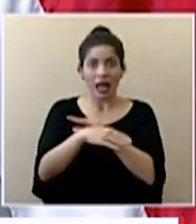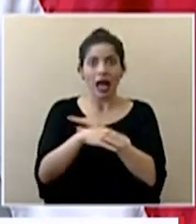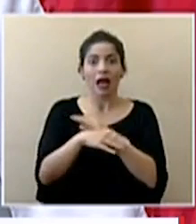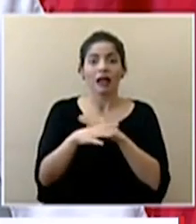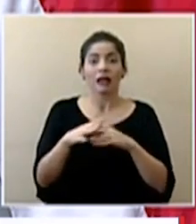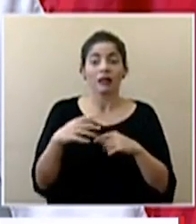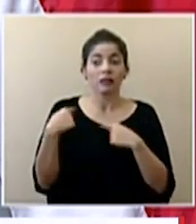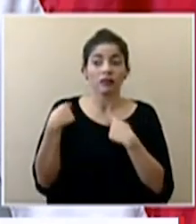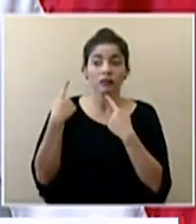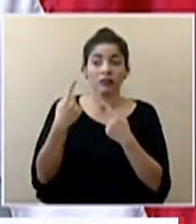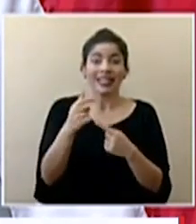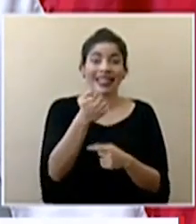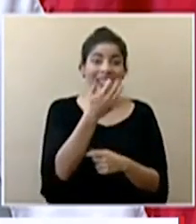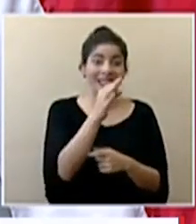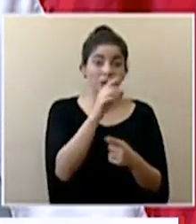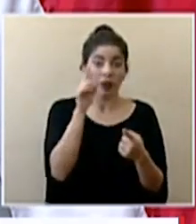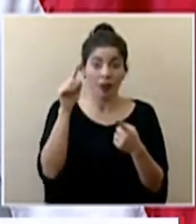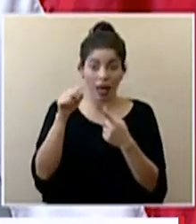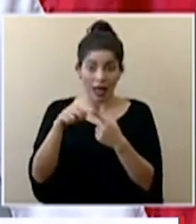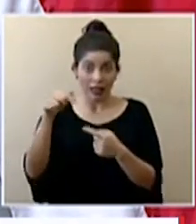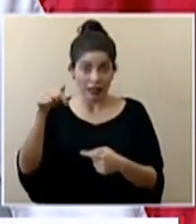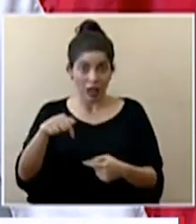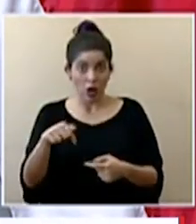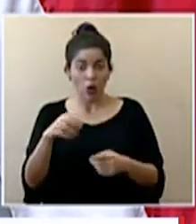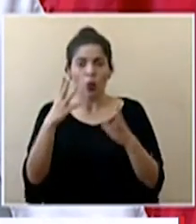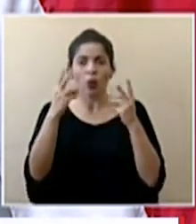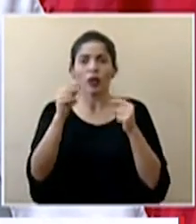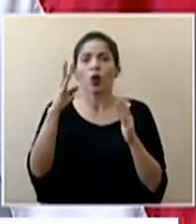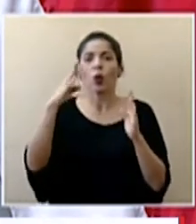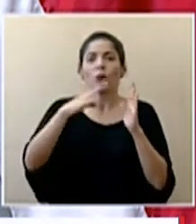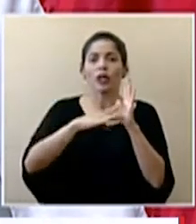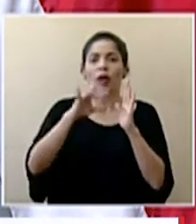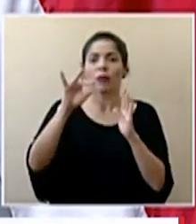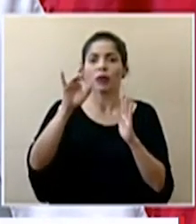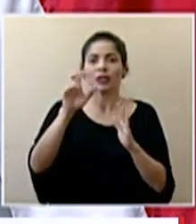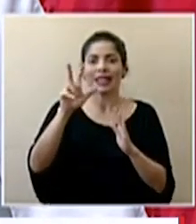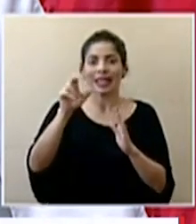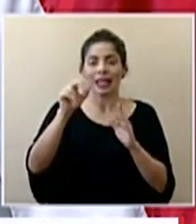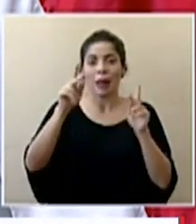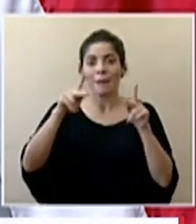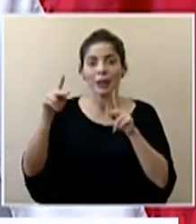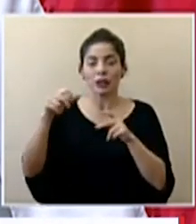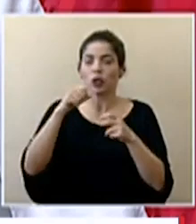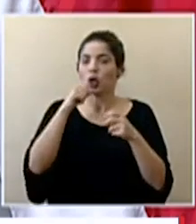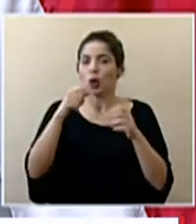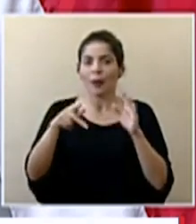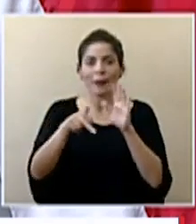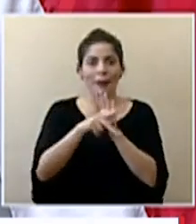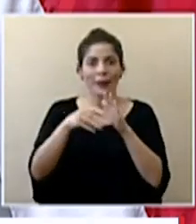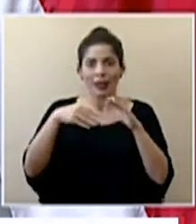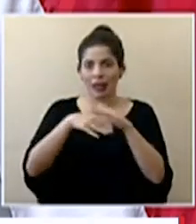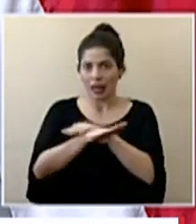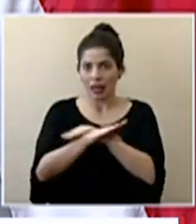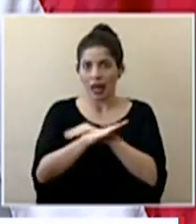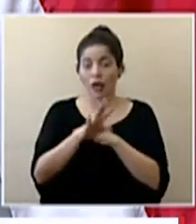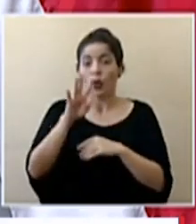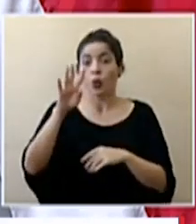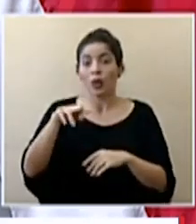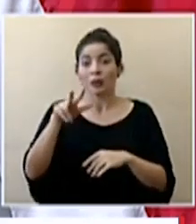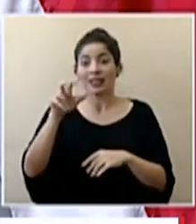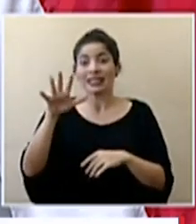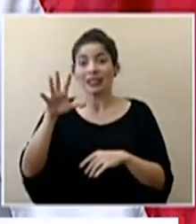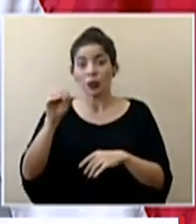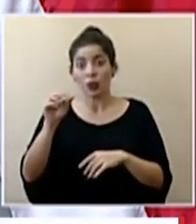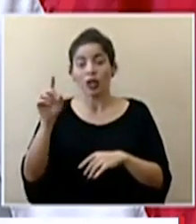lo largo del periodo es decir del 19 de la fecha 4 mil 830 personas rechazadas de las cuales 4 mil 650 son